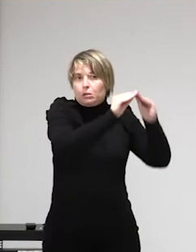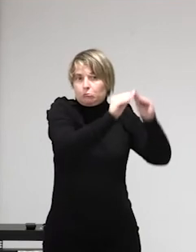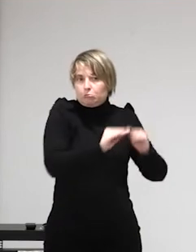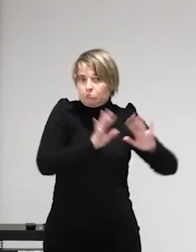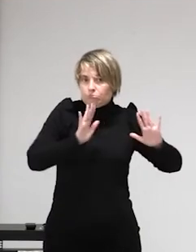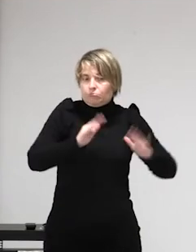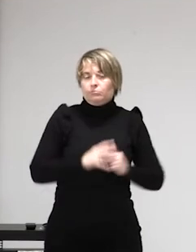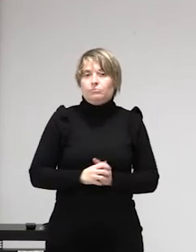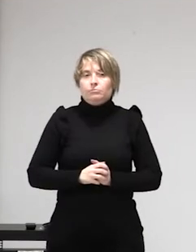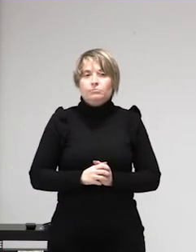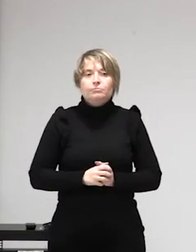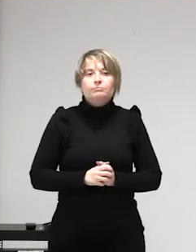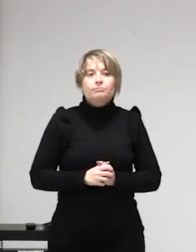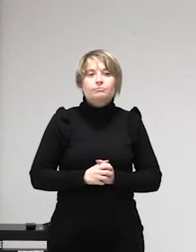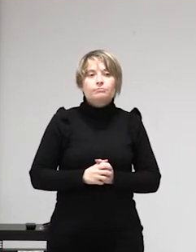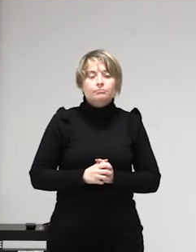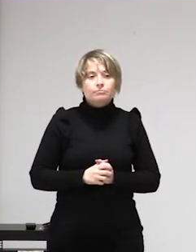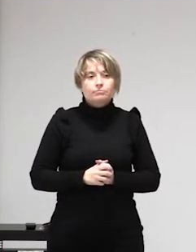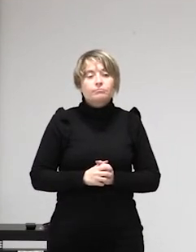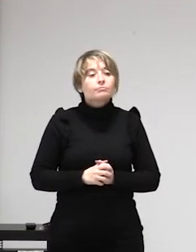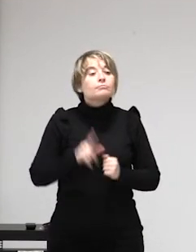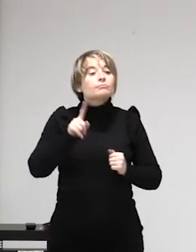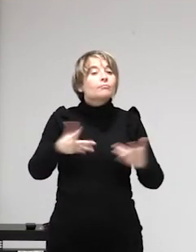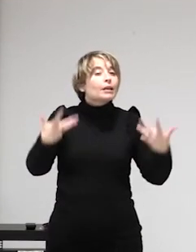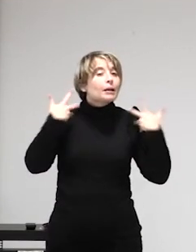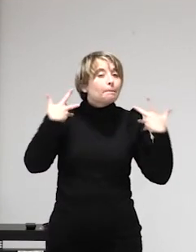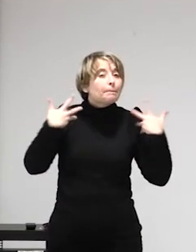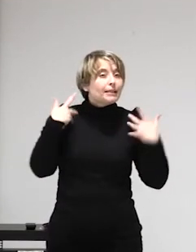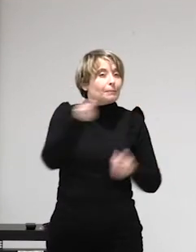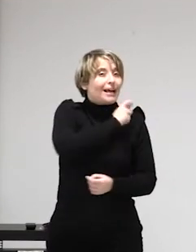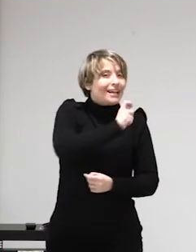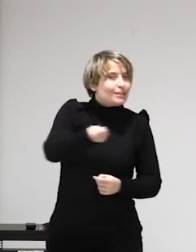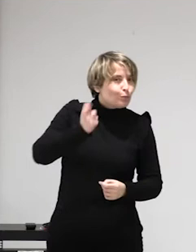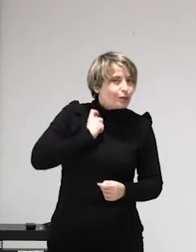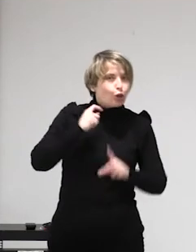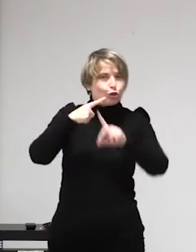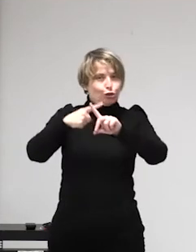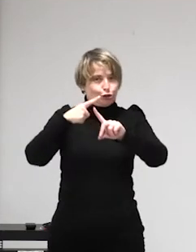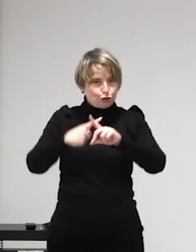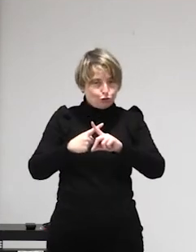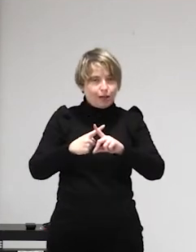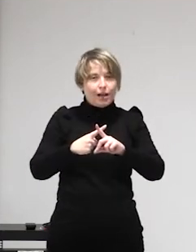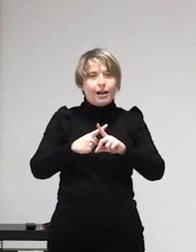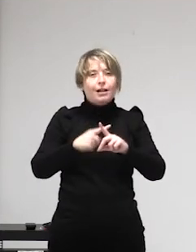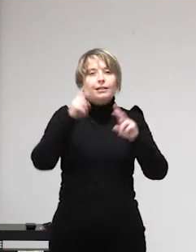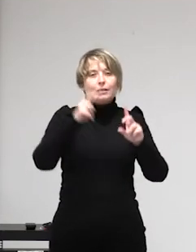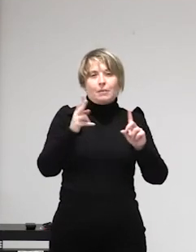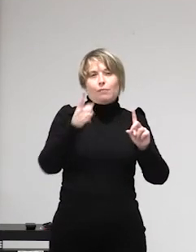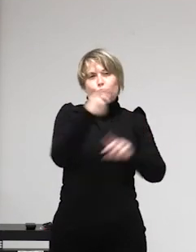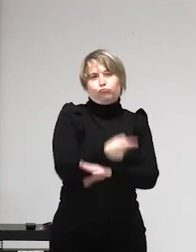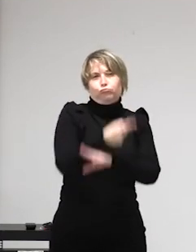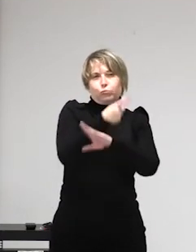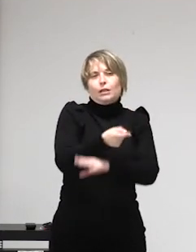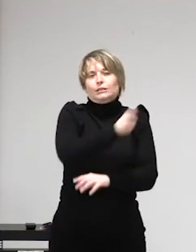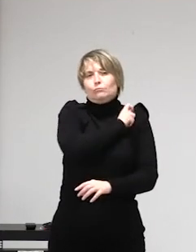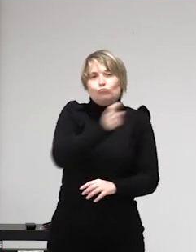parte de la policía ya era sospechosa de estar en situación de riesgo sin más esto es